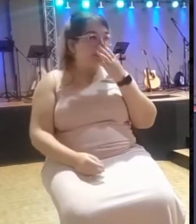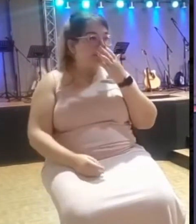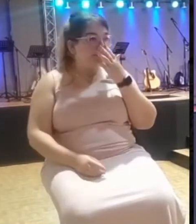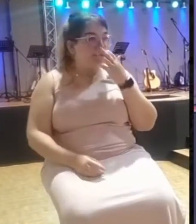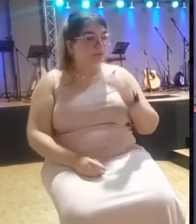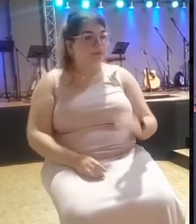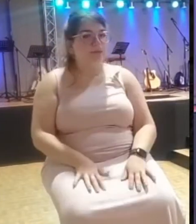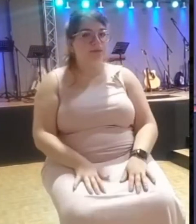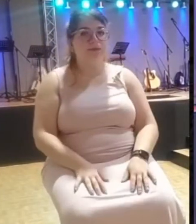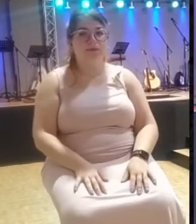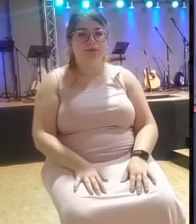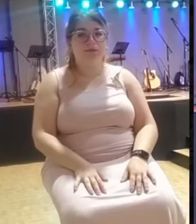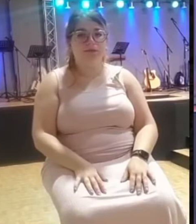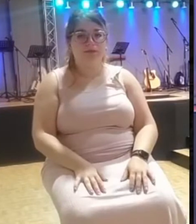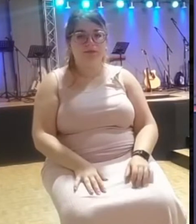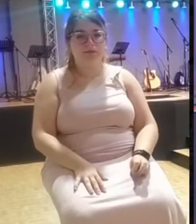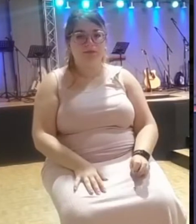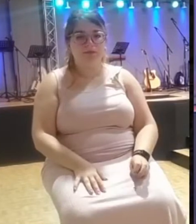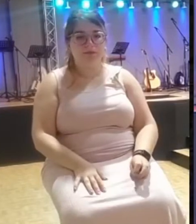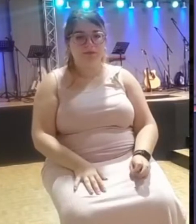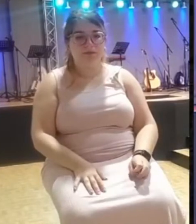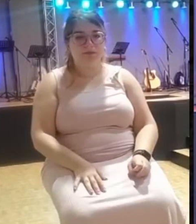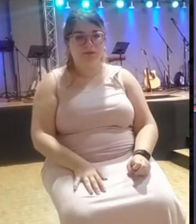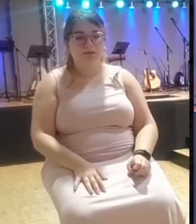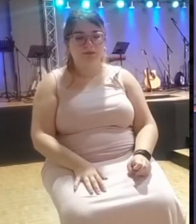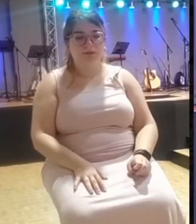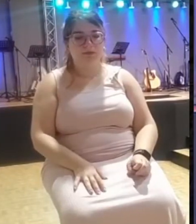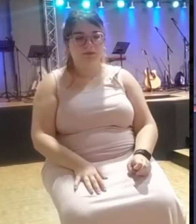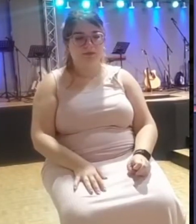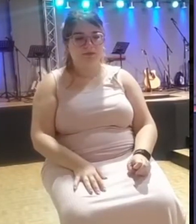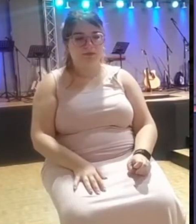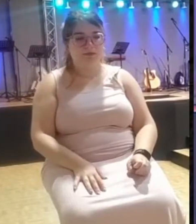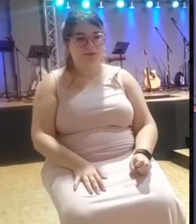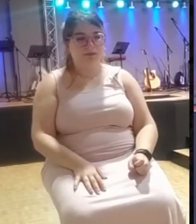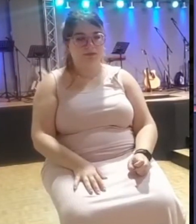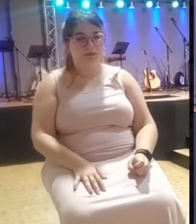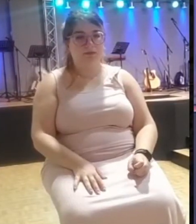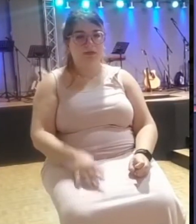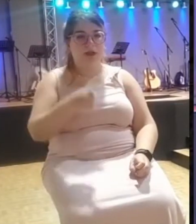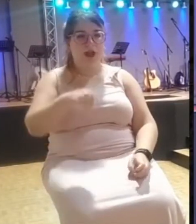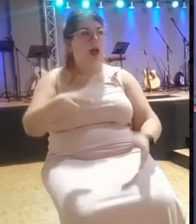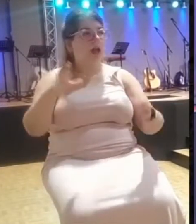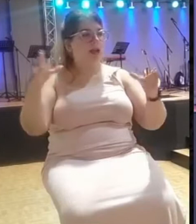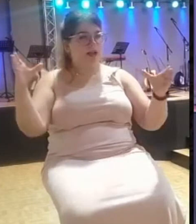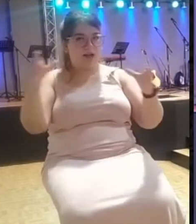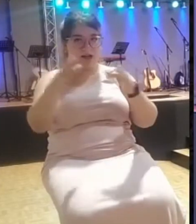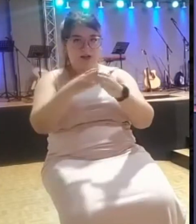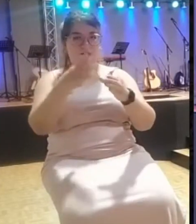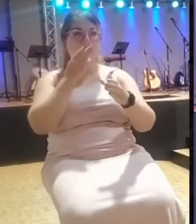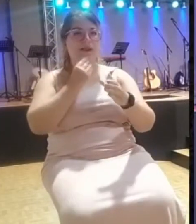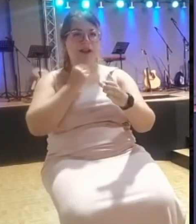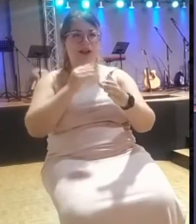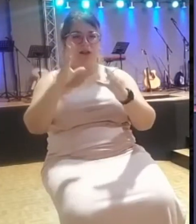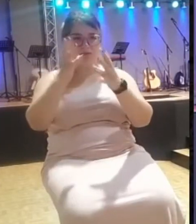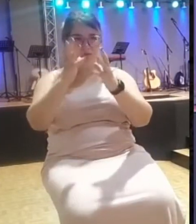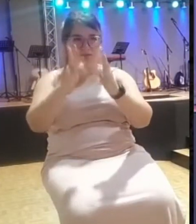Aparte de este reino, que, bueno, fue destruido y fue llevado cautivo, consecuencia de